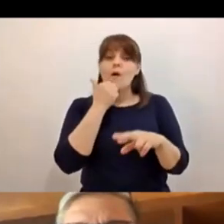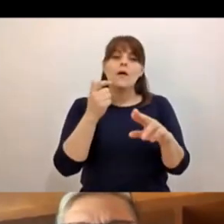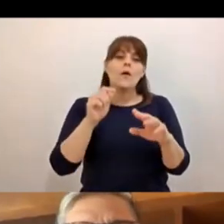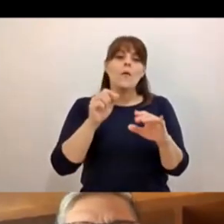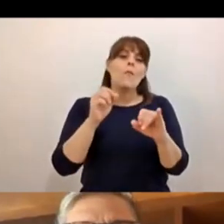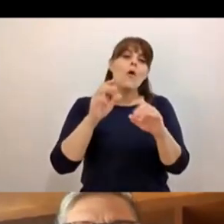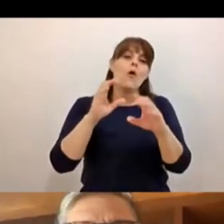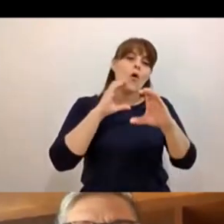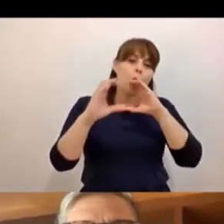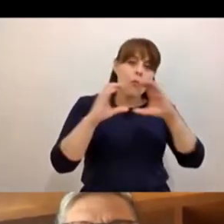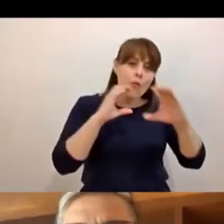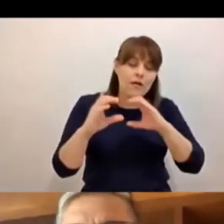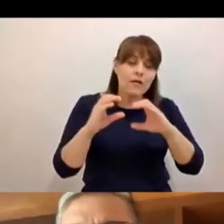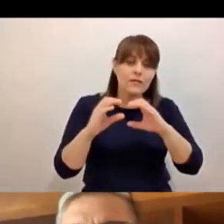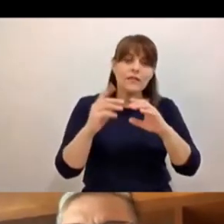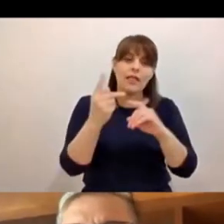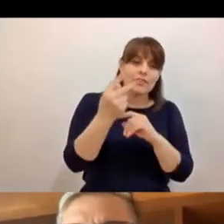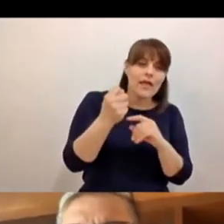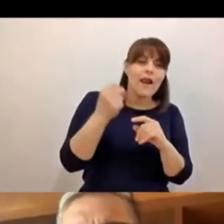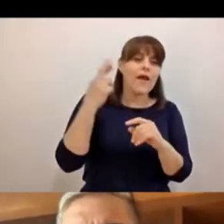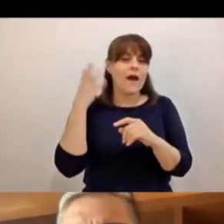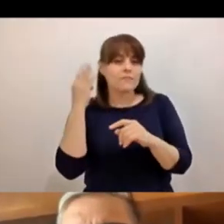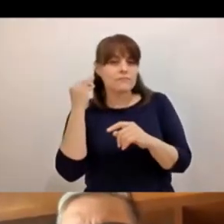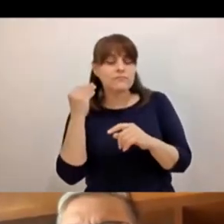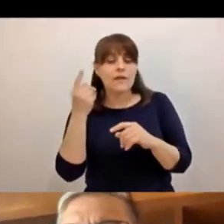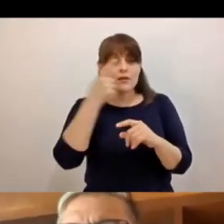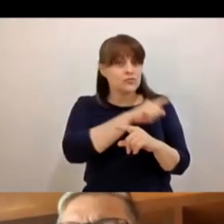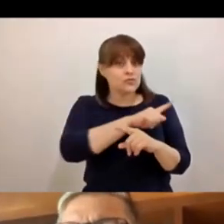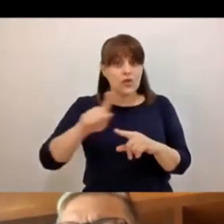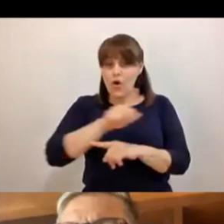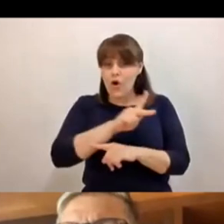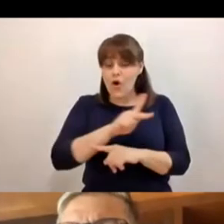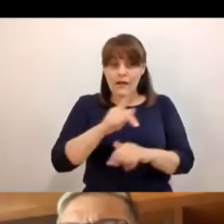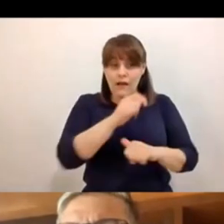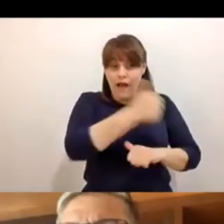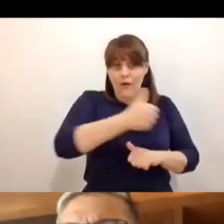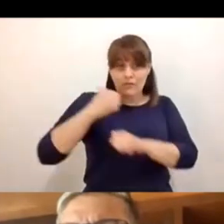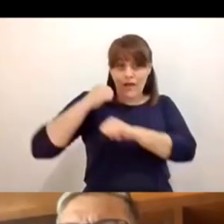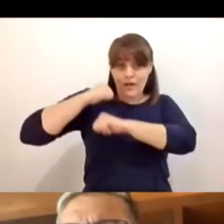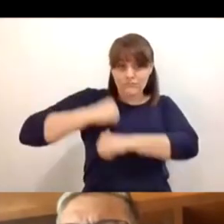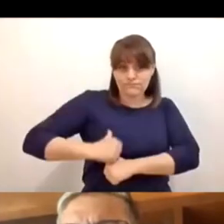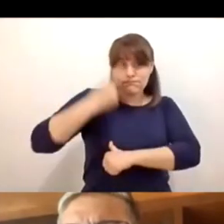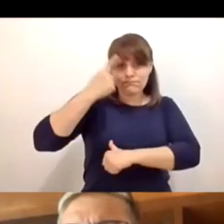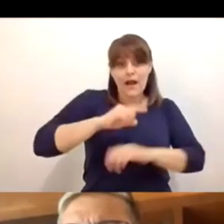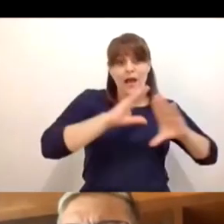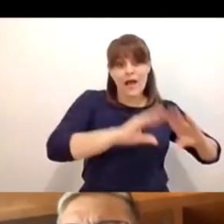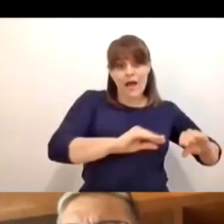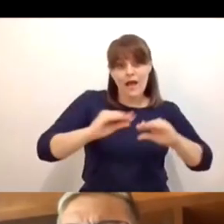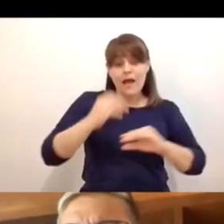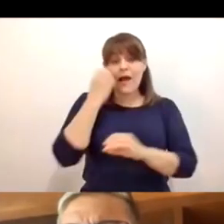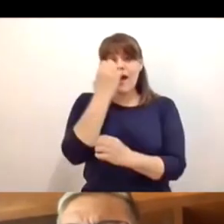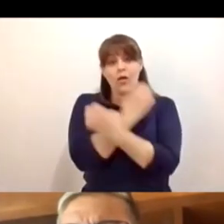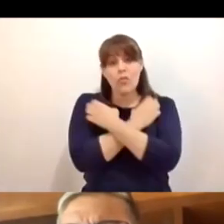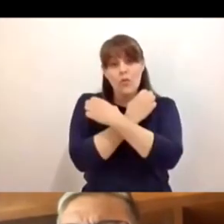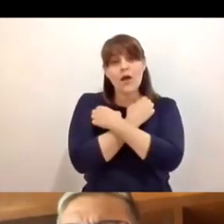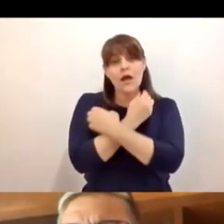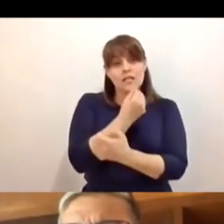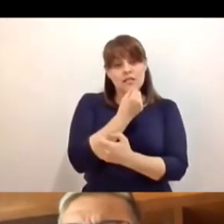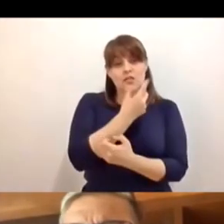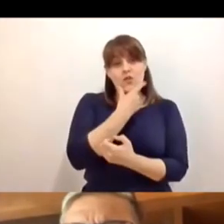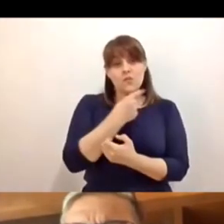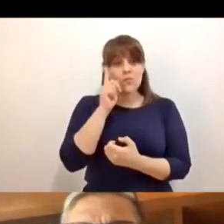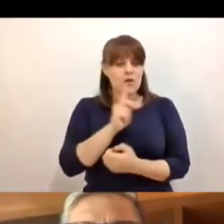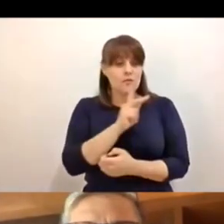en la educación de nuestras niñas y niños. Ya había una separación cada vez más fuerte